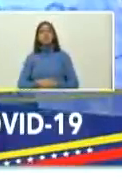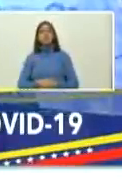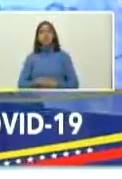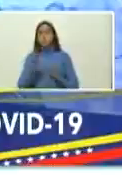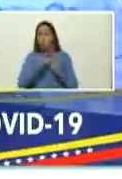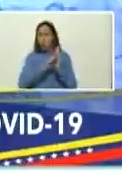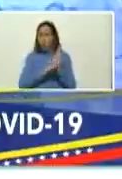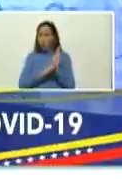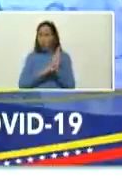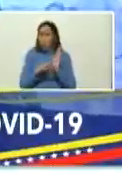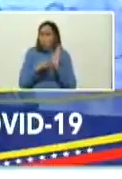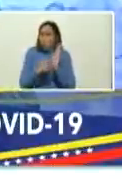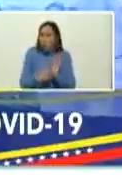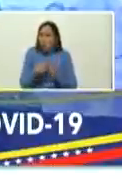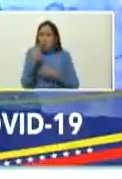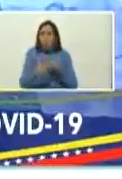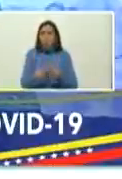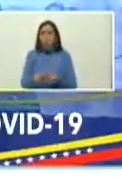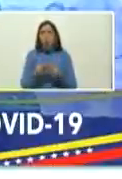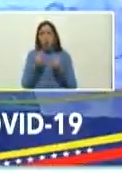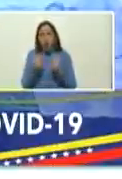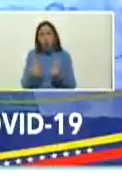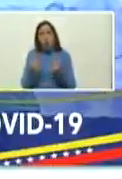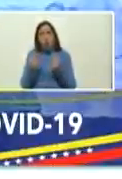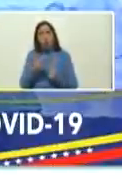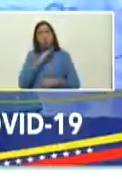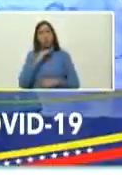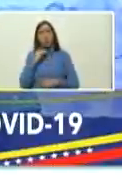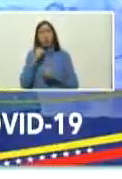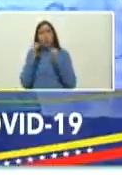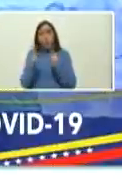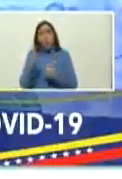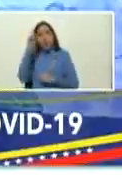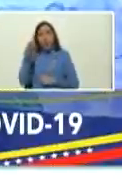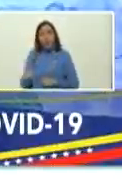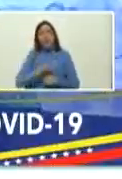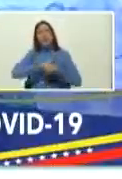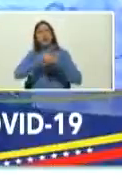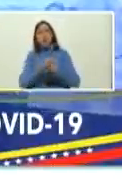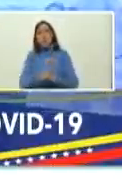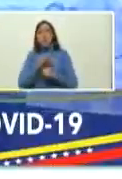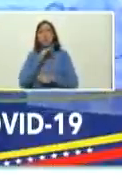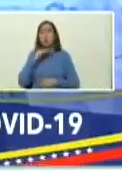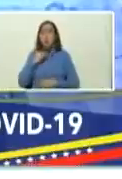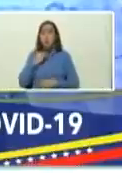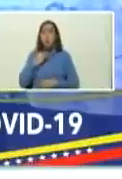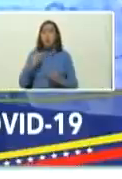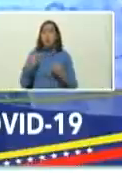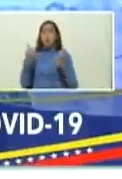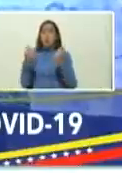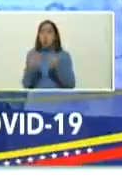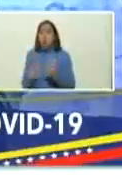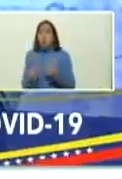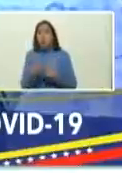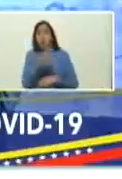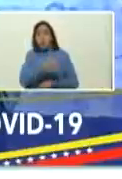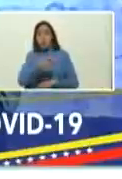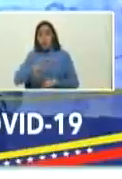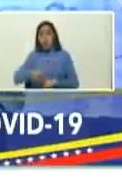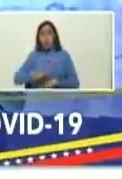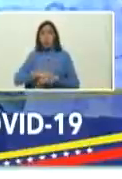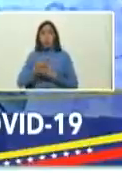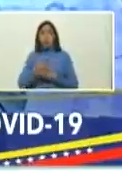para los casos moderados los casos graves que han salvado a cientos de vidas por